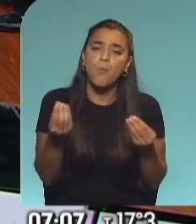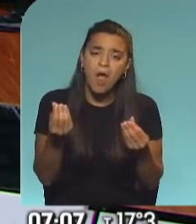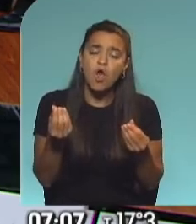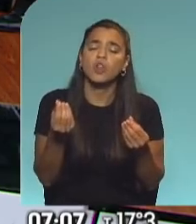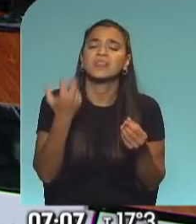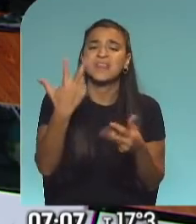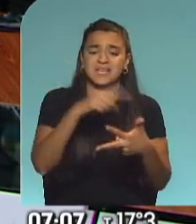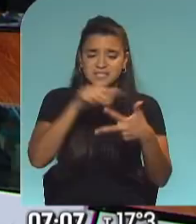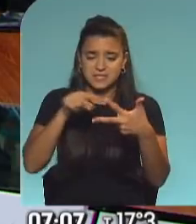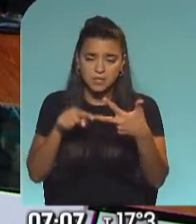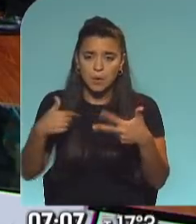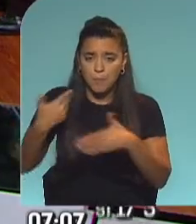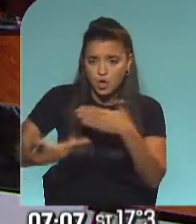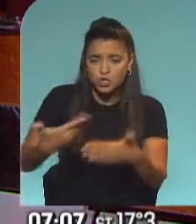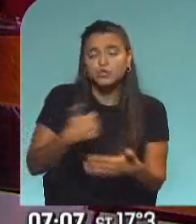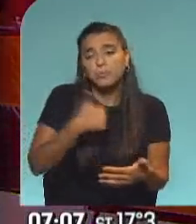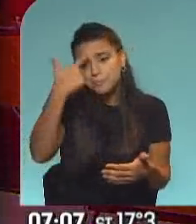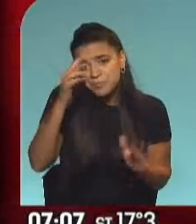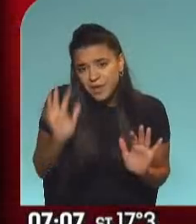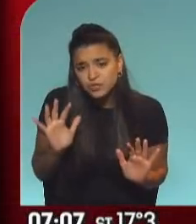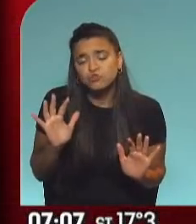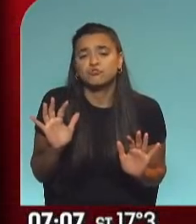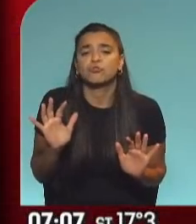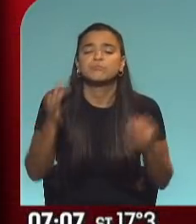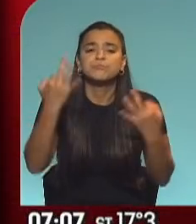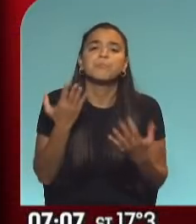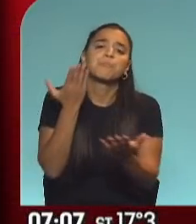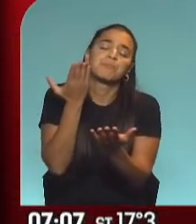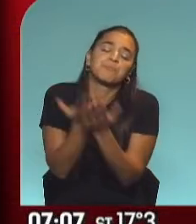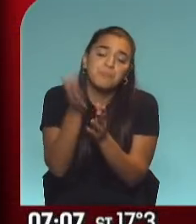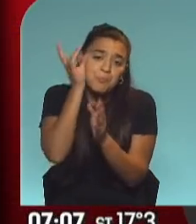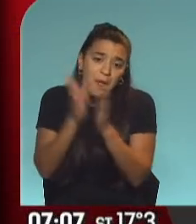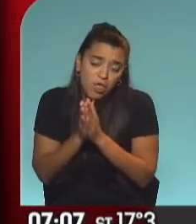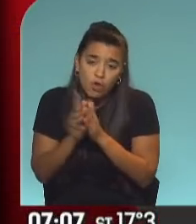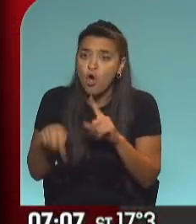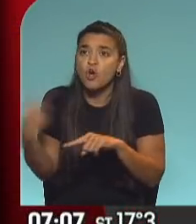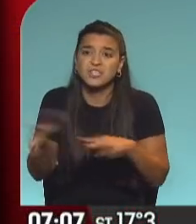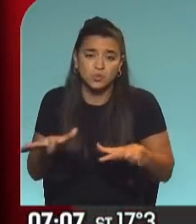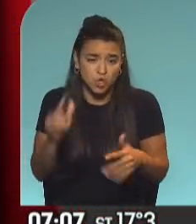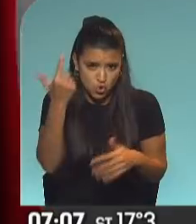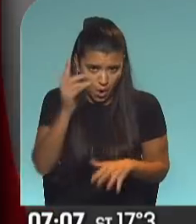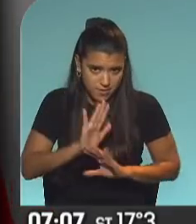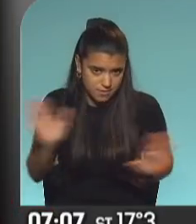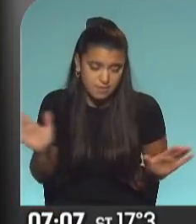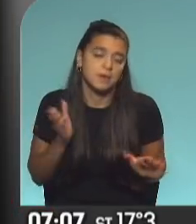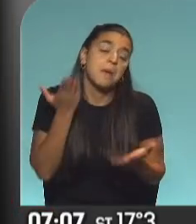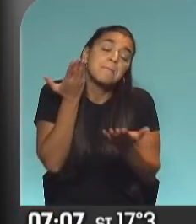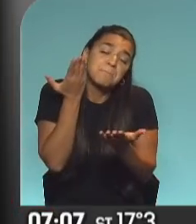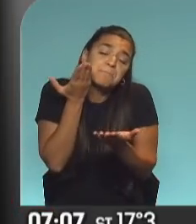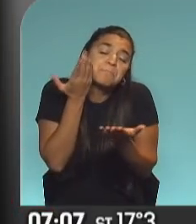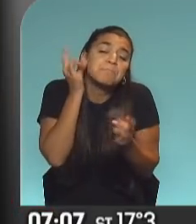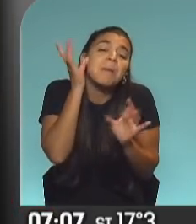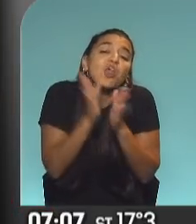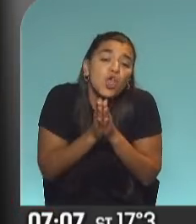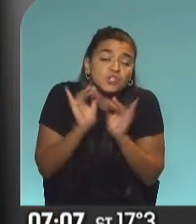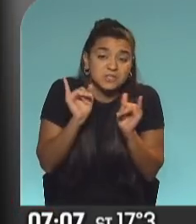jugadores durante este proceso, yo supongo que debe ser, debe referir al pedido de disculpas, nada más porque después otra situación no hubo. Exacto. Pidieron disculpas